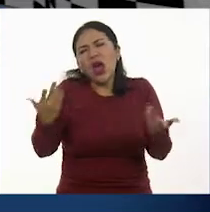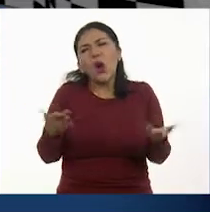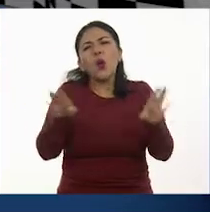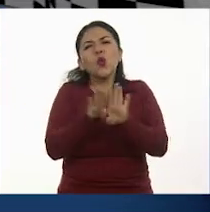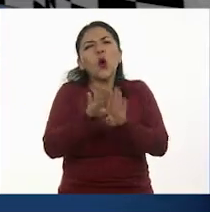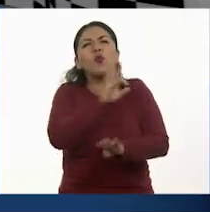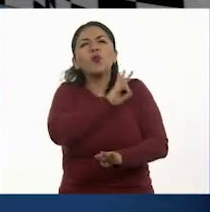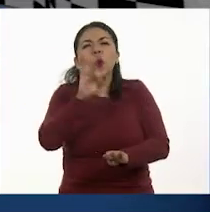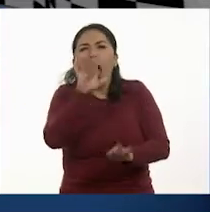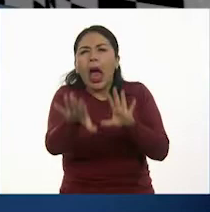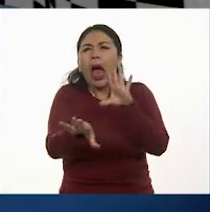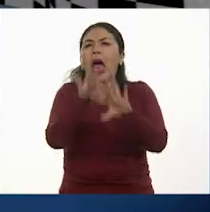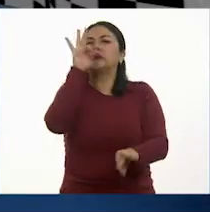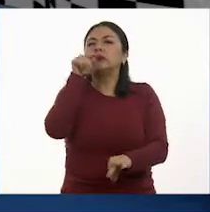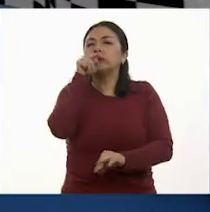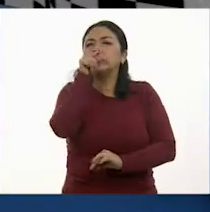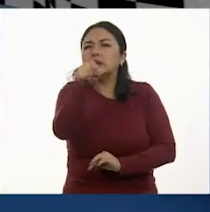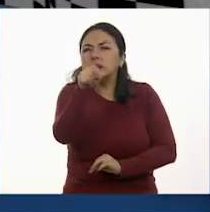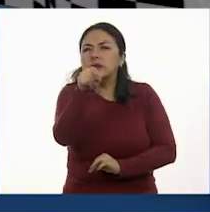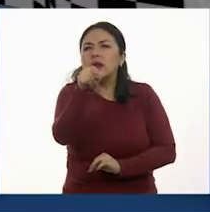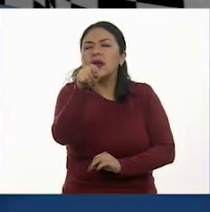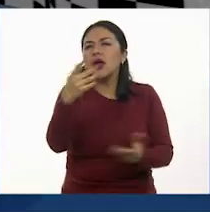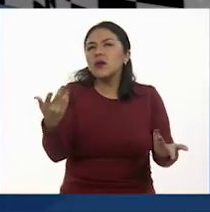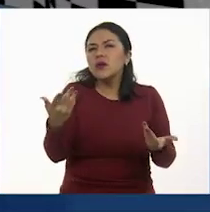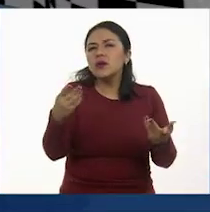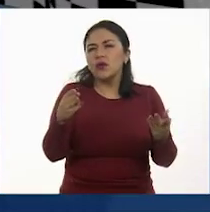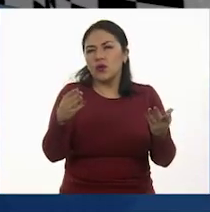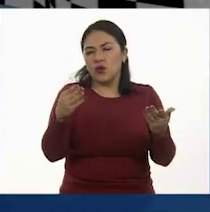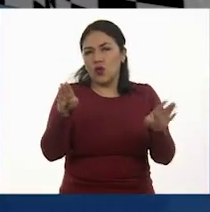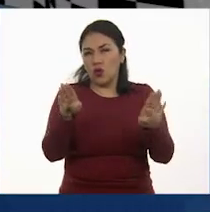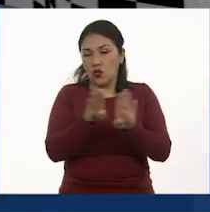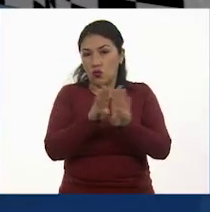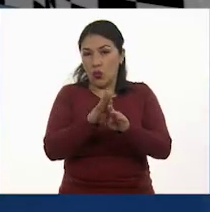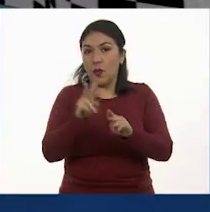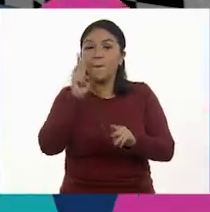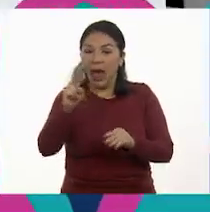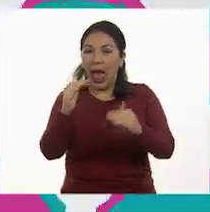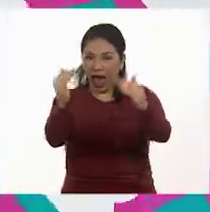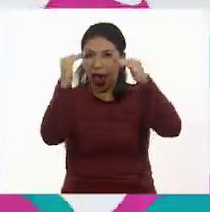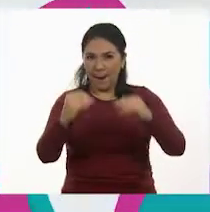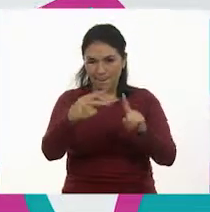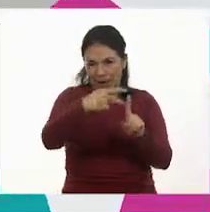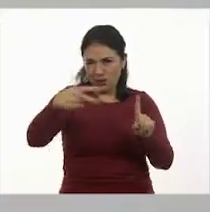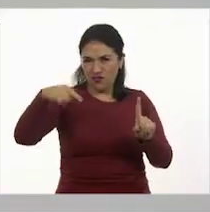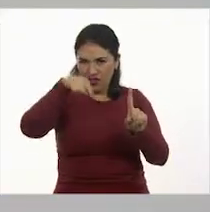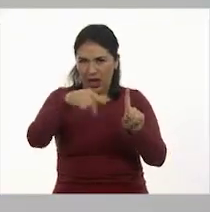hacer para localizarlo? No sé, ahora utilicemos esta recta de acá abajo. A ver.